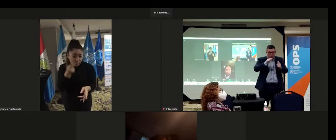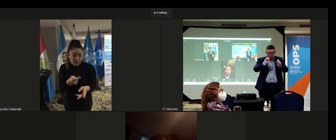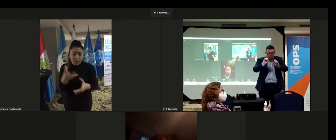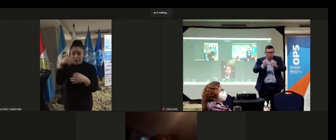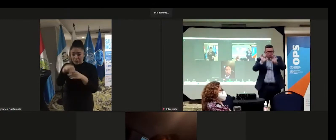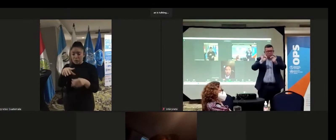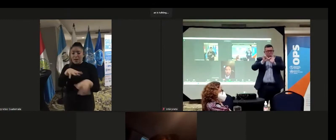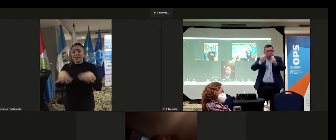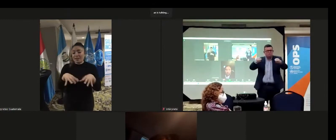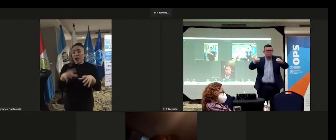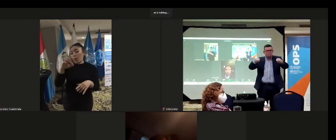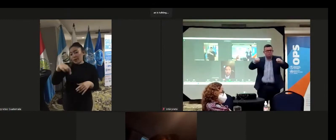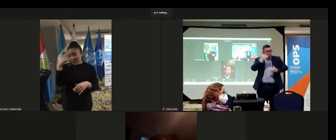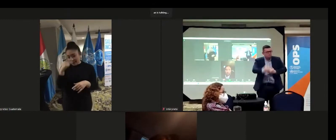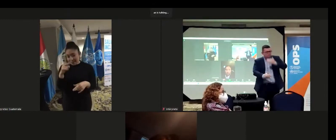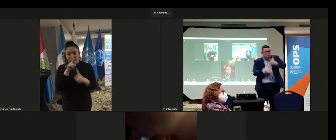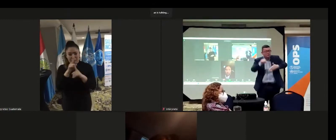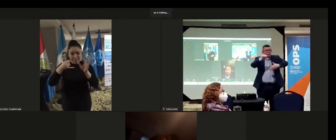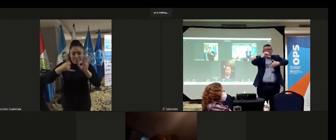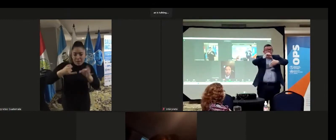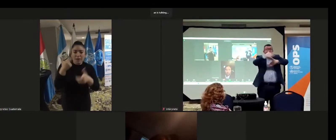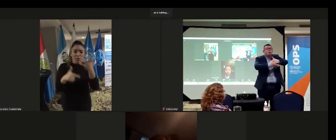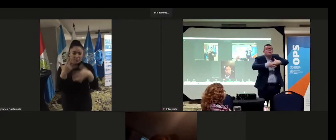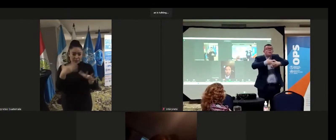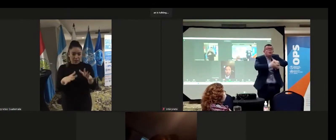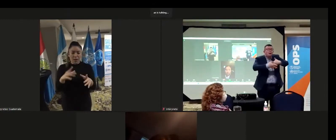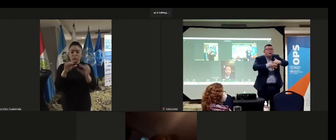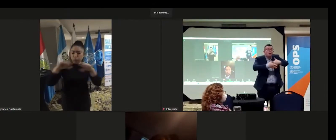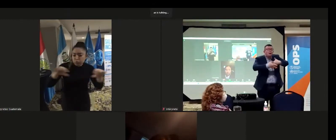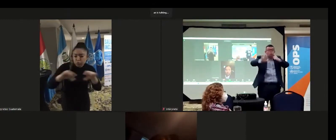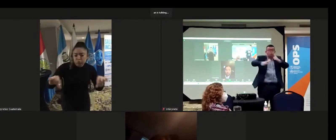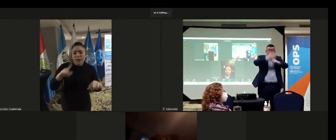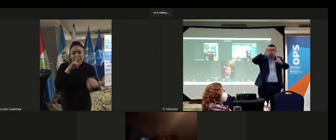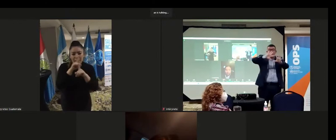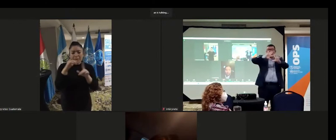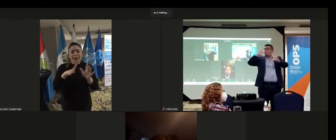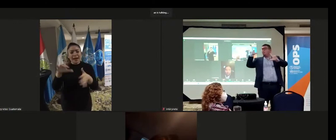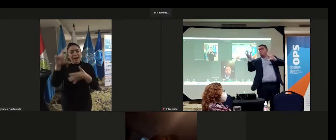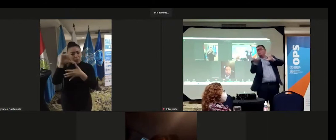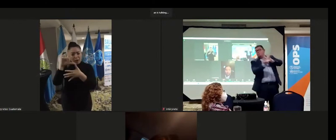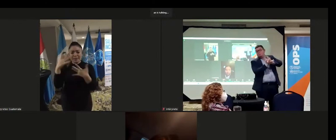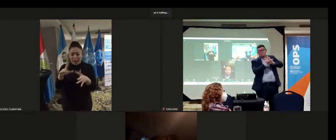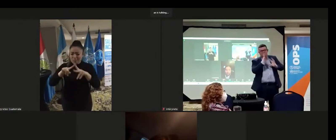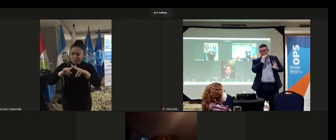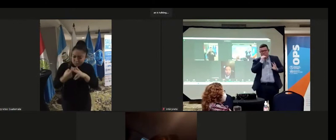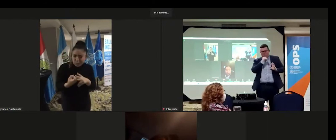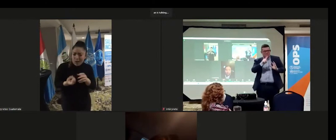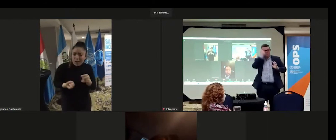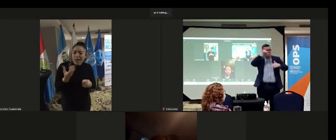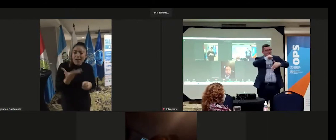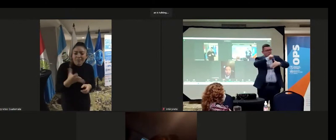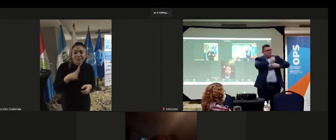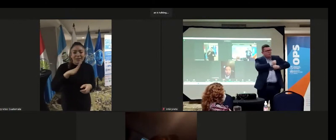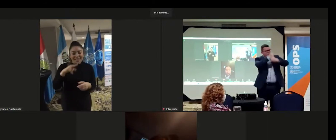actividades de OPS incluso intérpretes de lengua de señas, subtitulación y en Latinoamérica hemos comenzado a tener